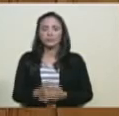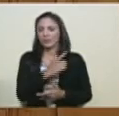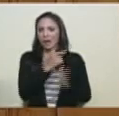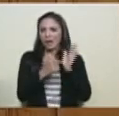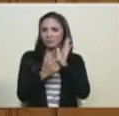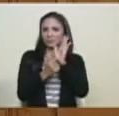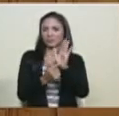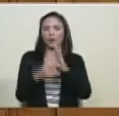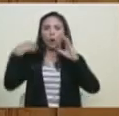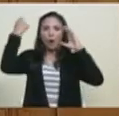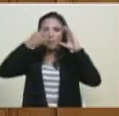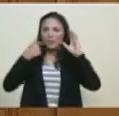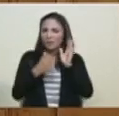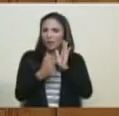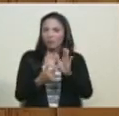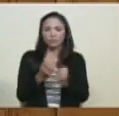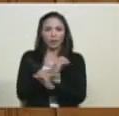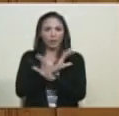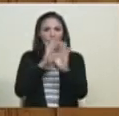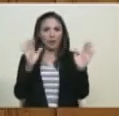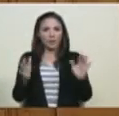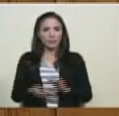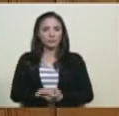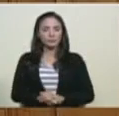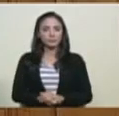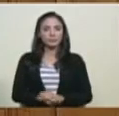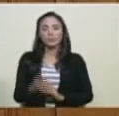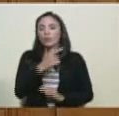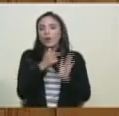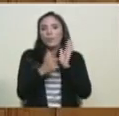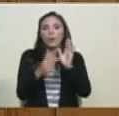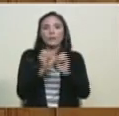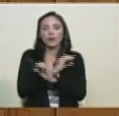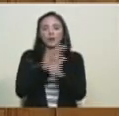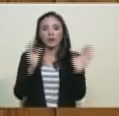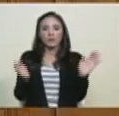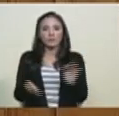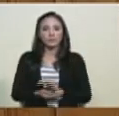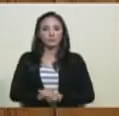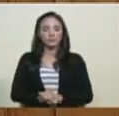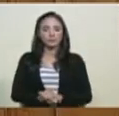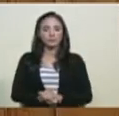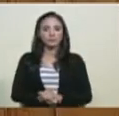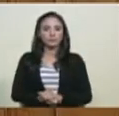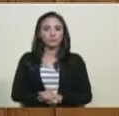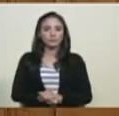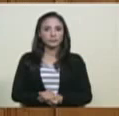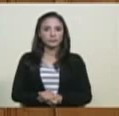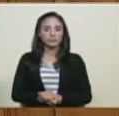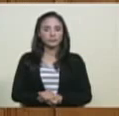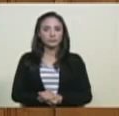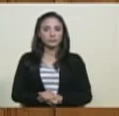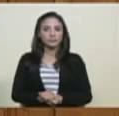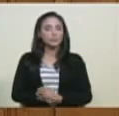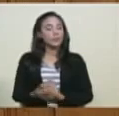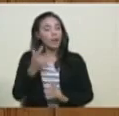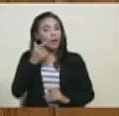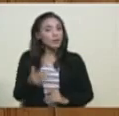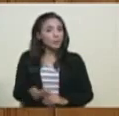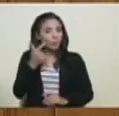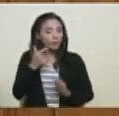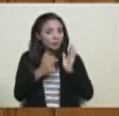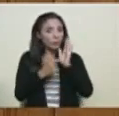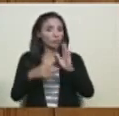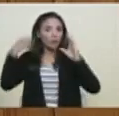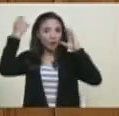escatológico, diría un amigo mío, pero que me parece importante